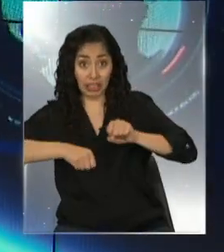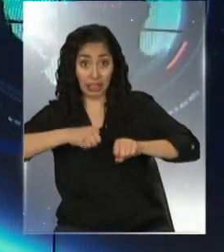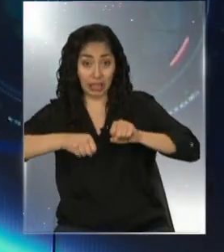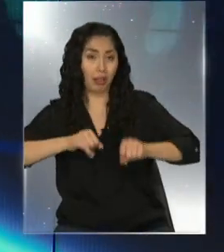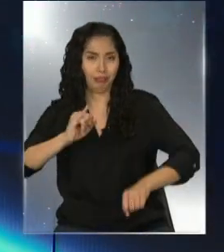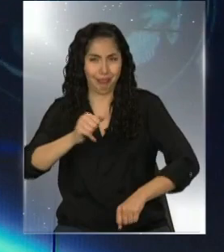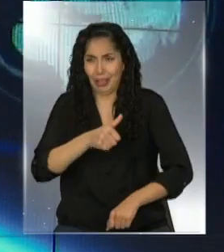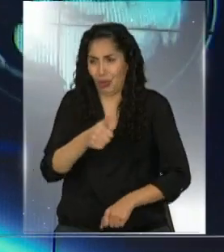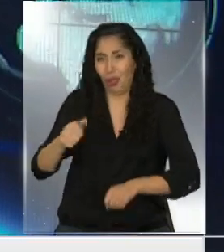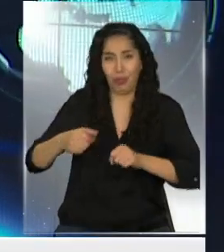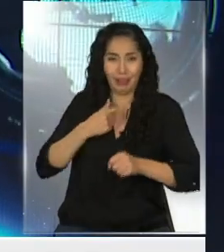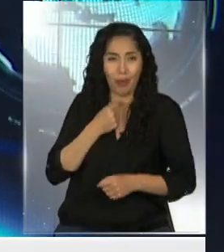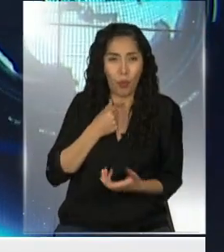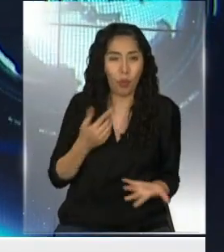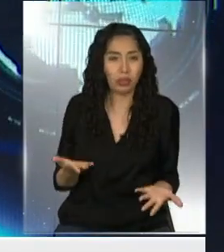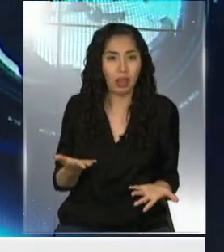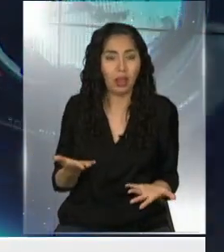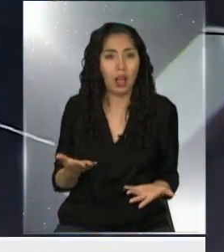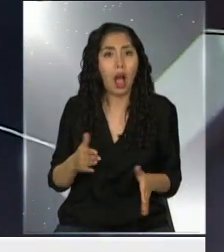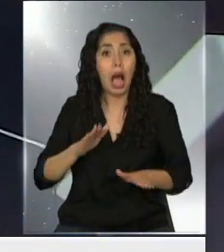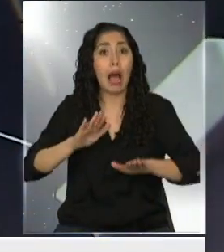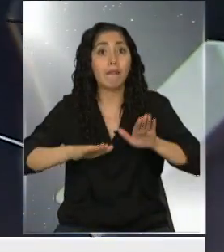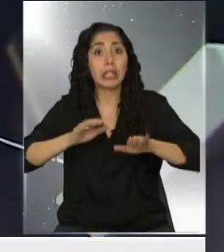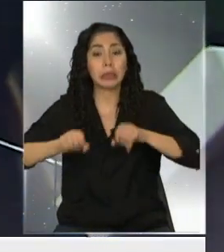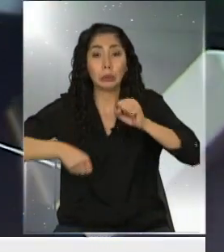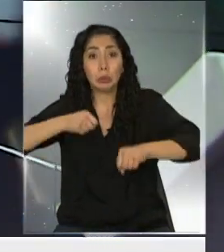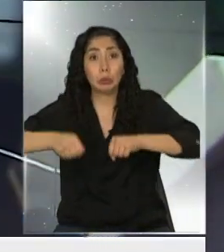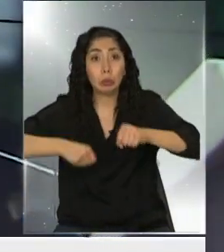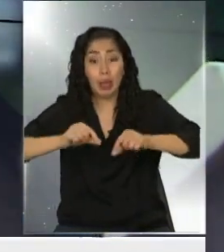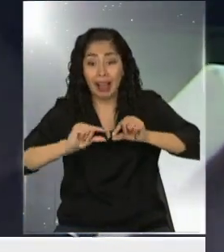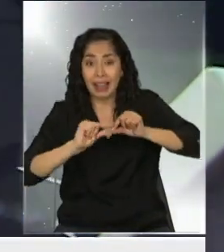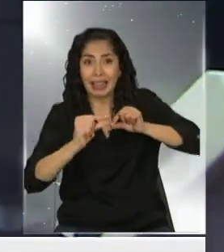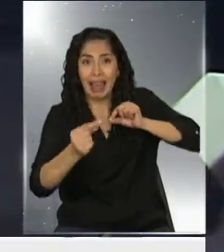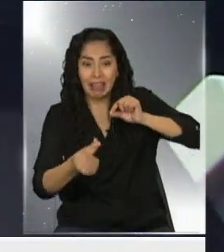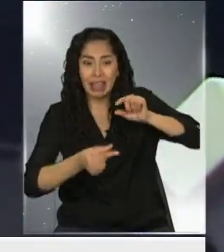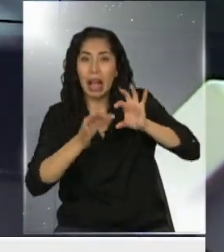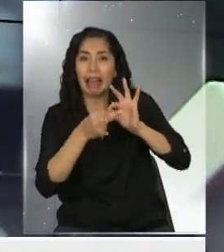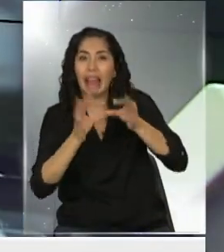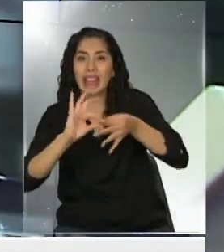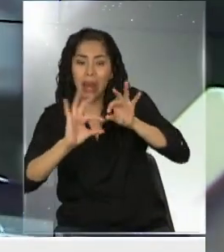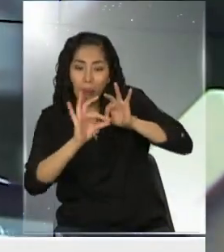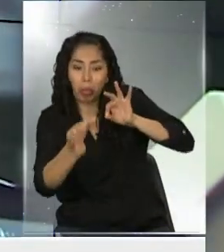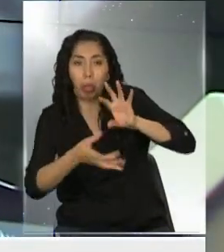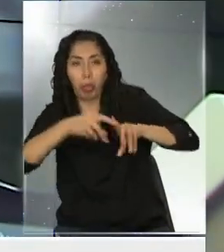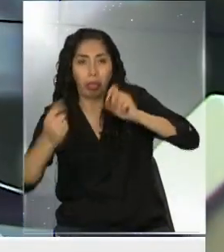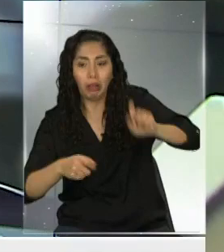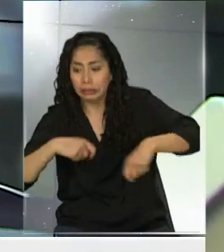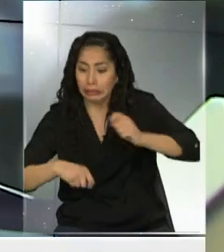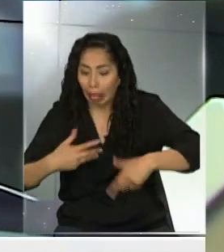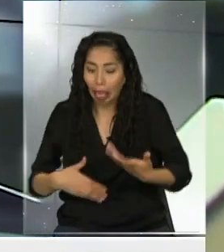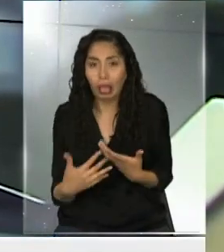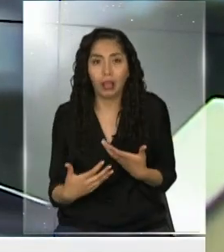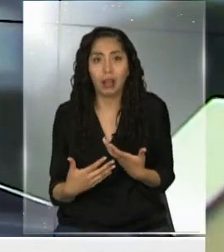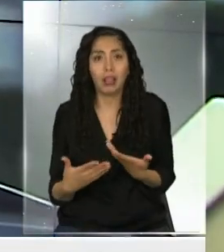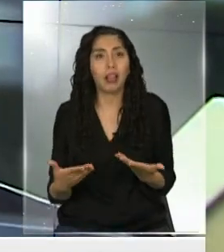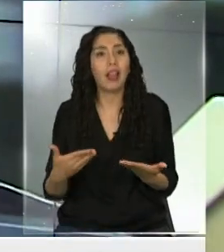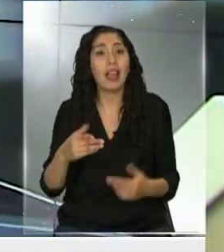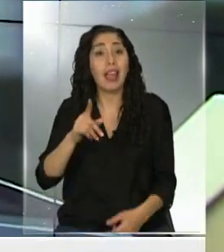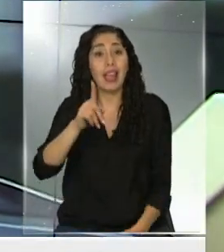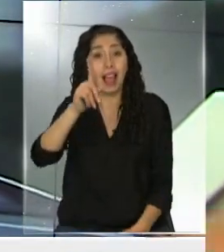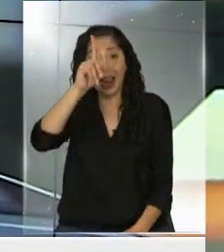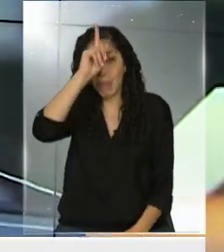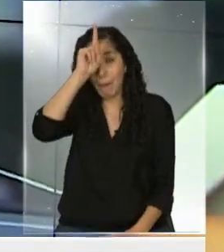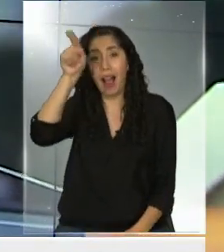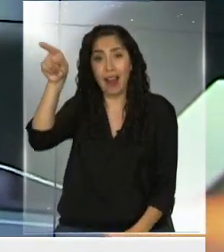¿A cuántas personas les pasó de repente que uno va andando y se les sale la cadena? Incluso hay un dicho gracioso con eso. Pero bueno, en Alemania, en Europa, han